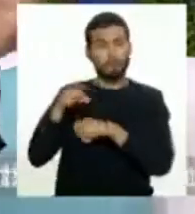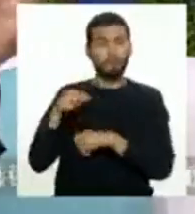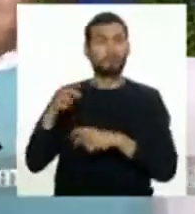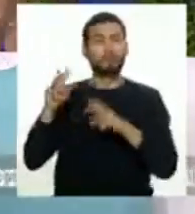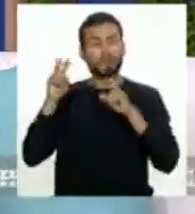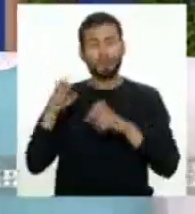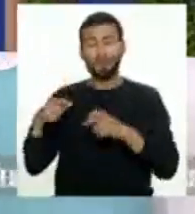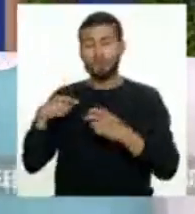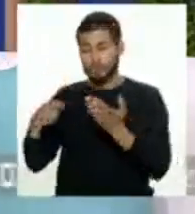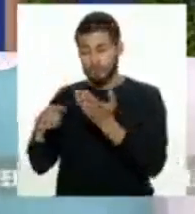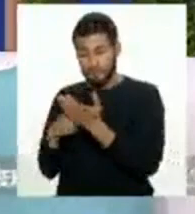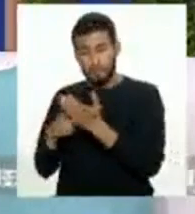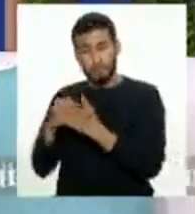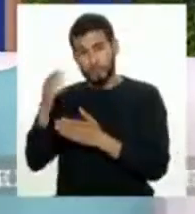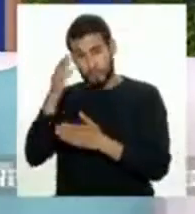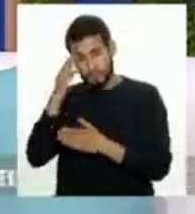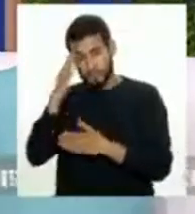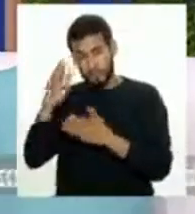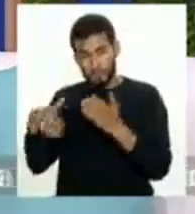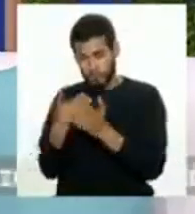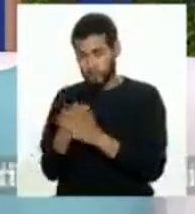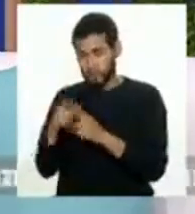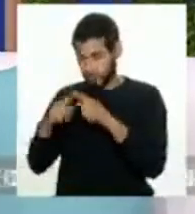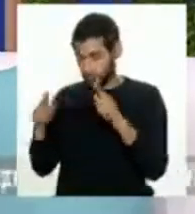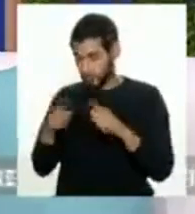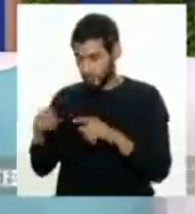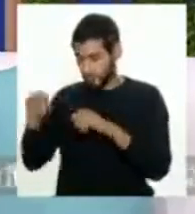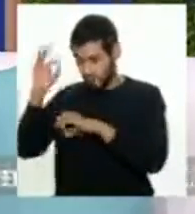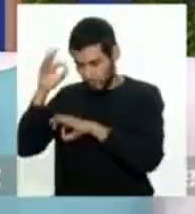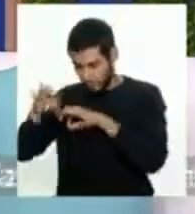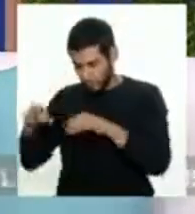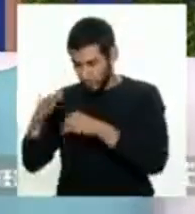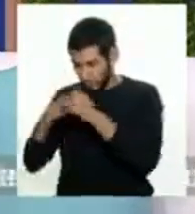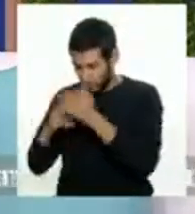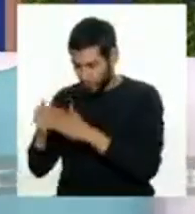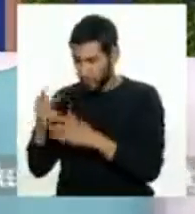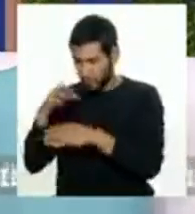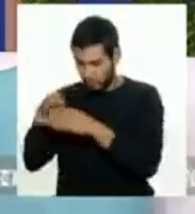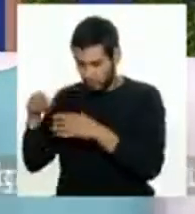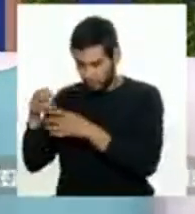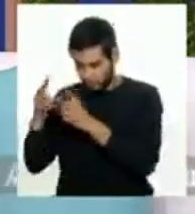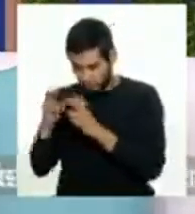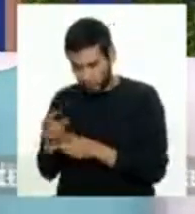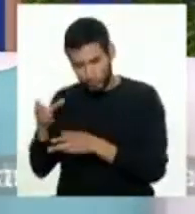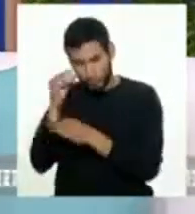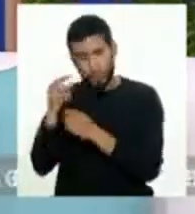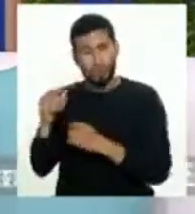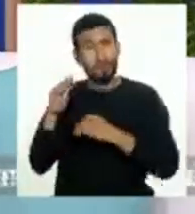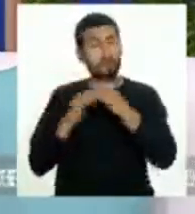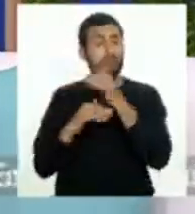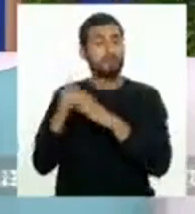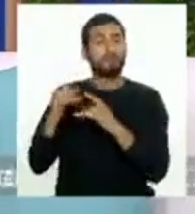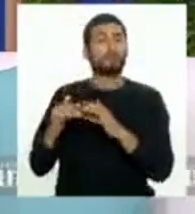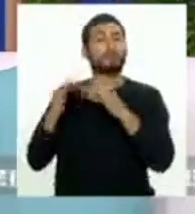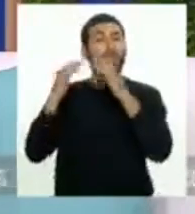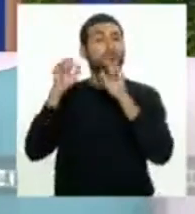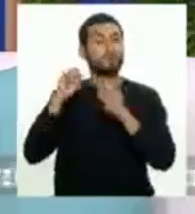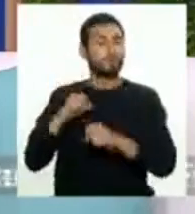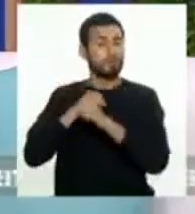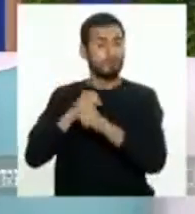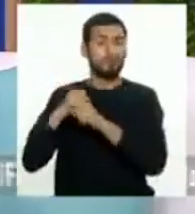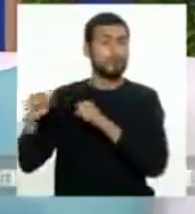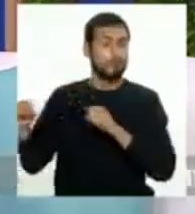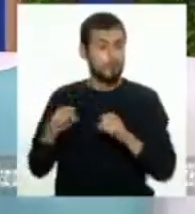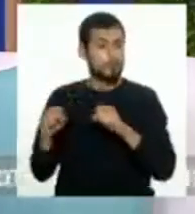aspecto técnico, ¿no? Conocemos la técnica del diseño, de la construcción, para que las edificaciones puedan resistir un